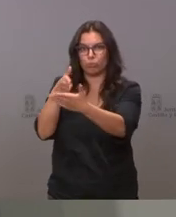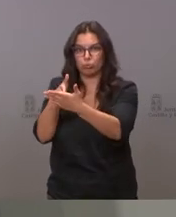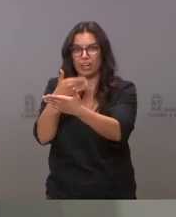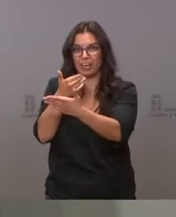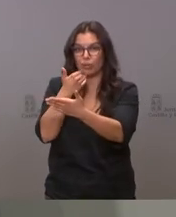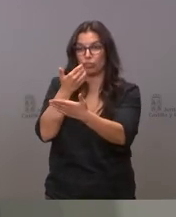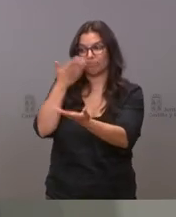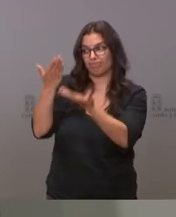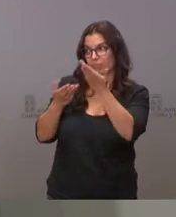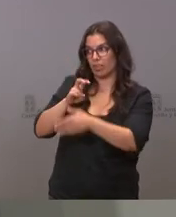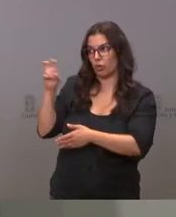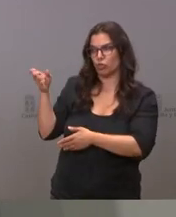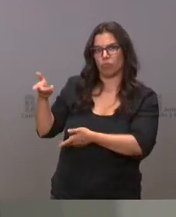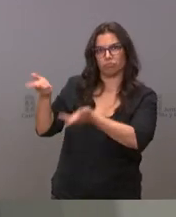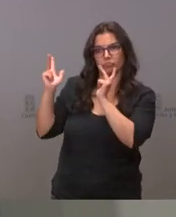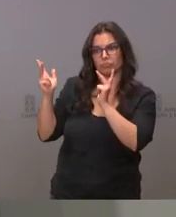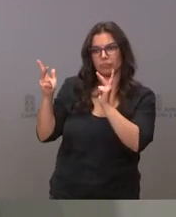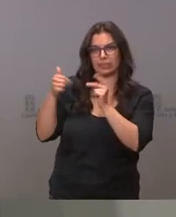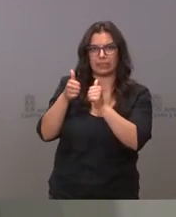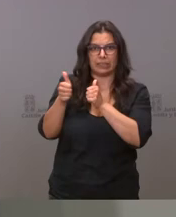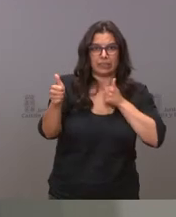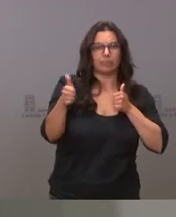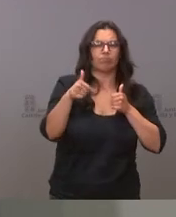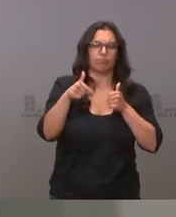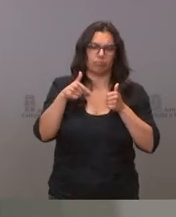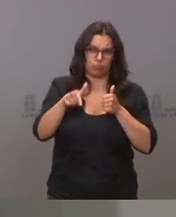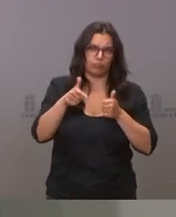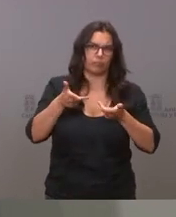con con otras situaciones también dentro de nuestro país